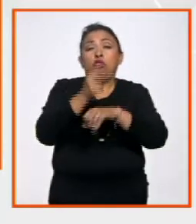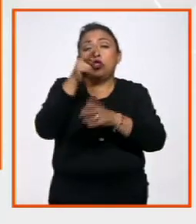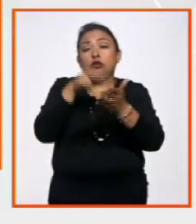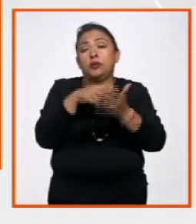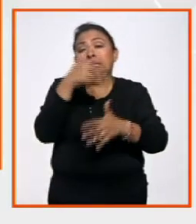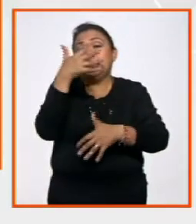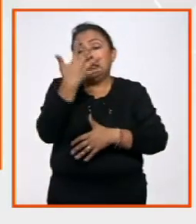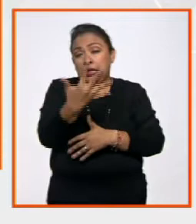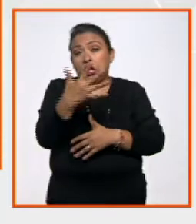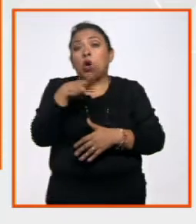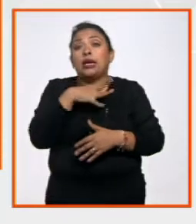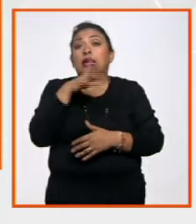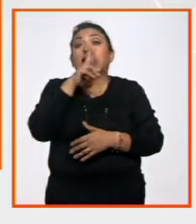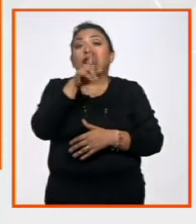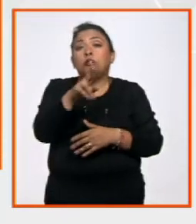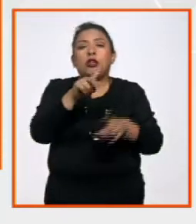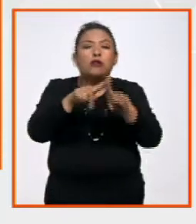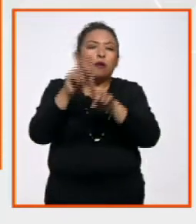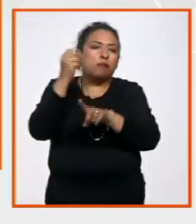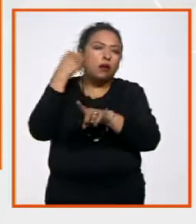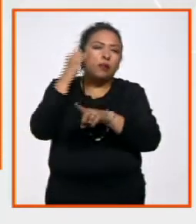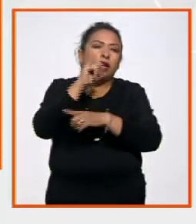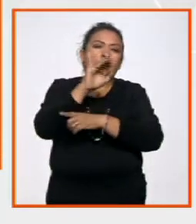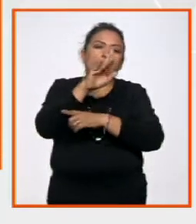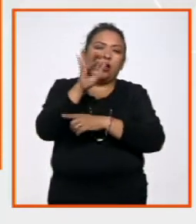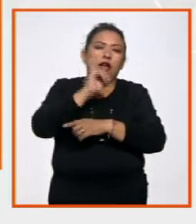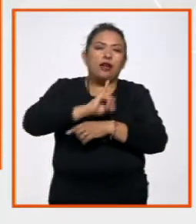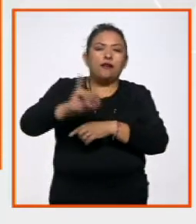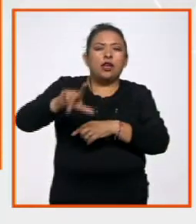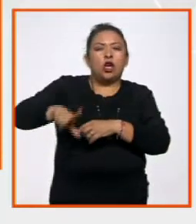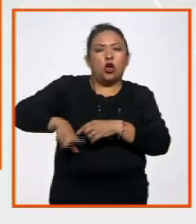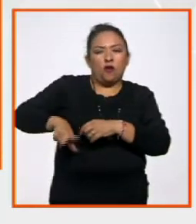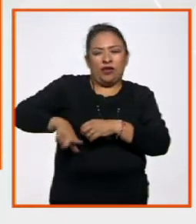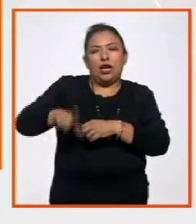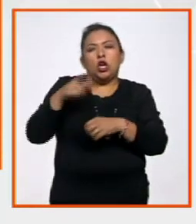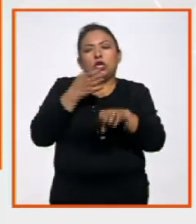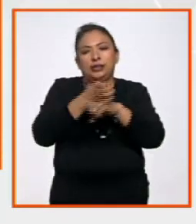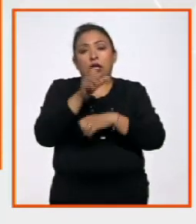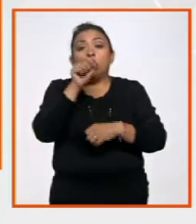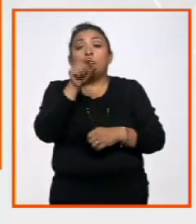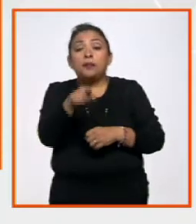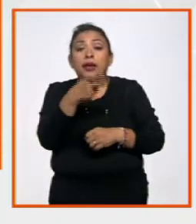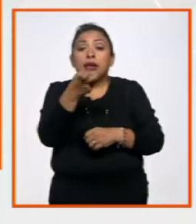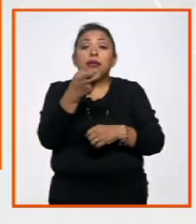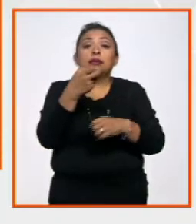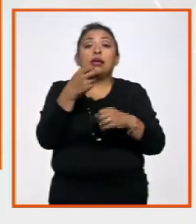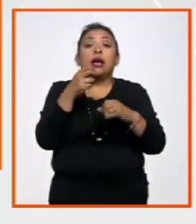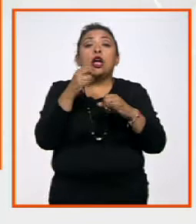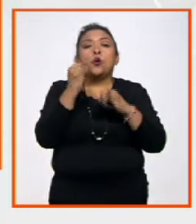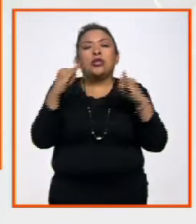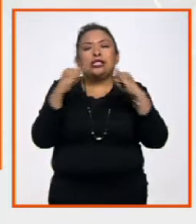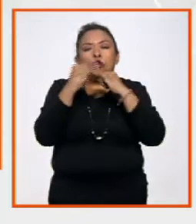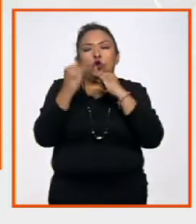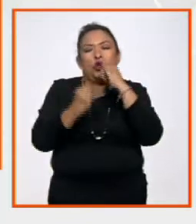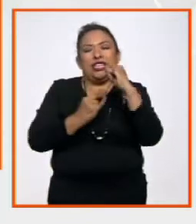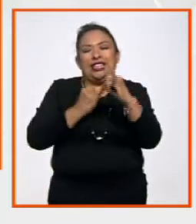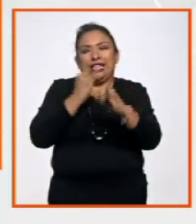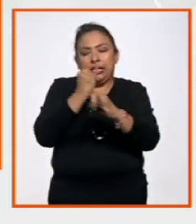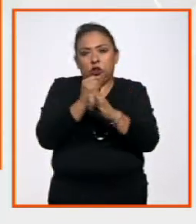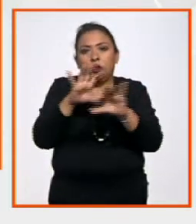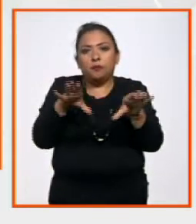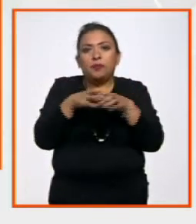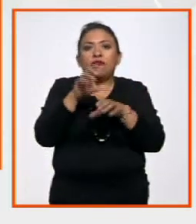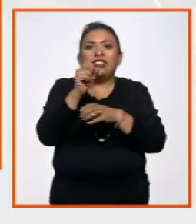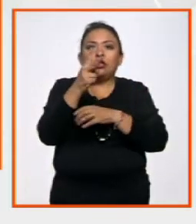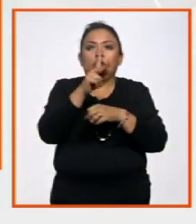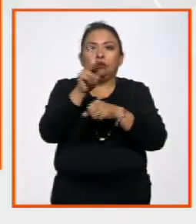es como resultado de las cumbres iberoamericanas de jefes de gobierno y de Estado y es una organización internacional conformada por